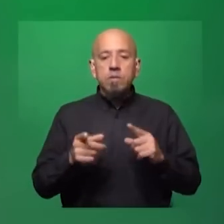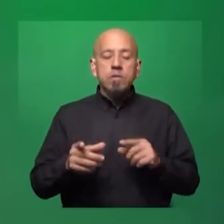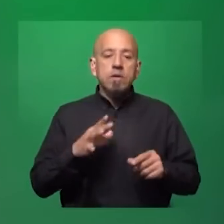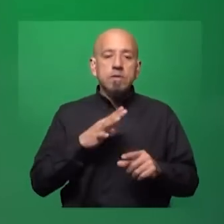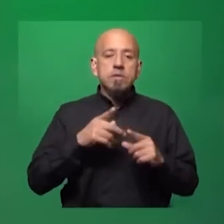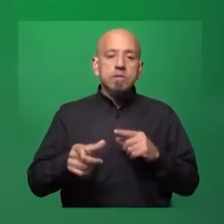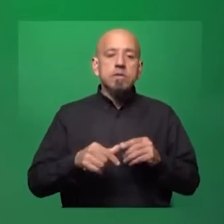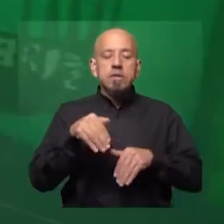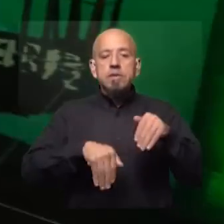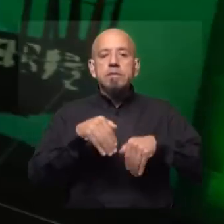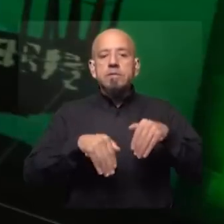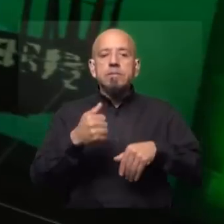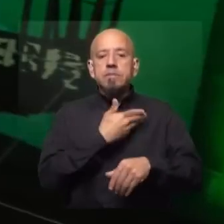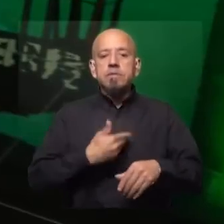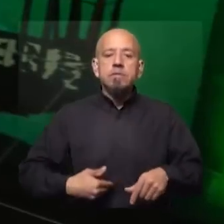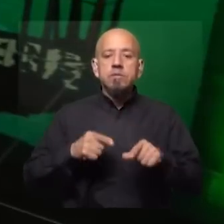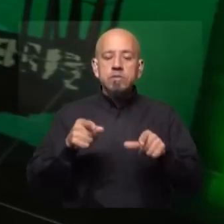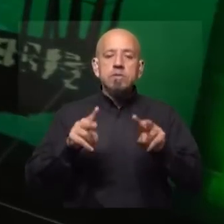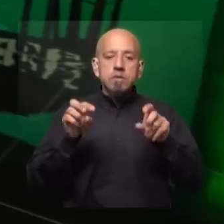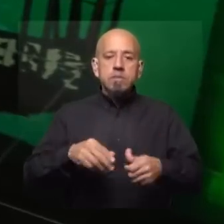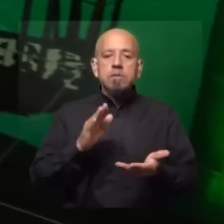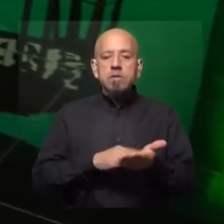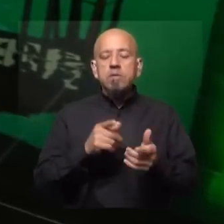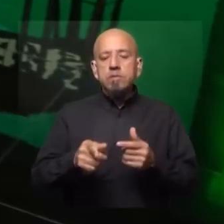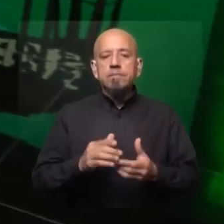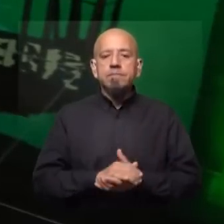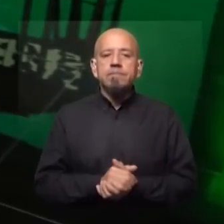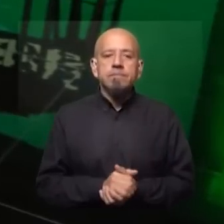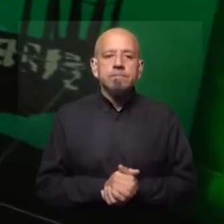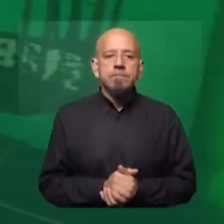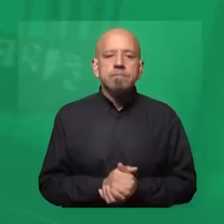celebren las elecciones presidenciales. Sobre estos temas hablamos hoy en Sin Fronteras.